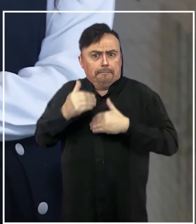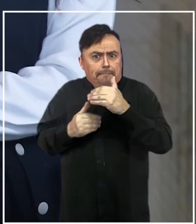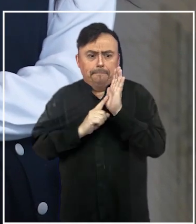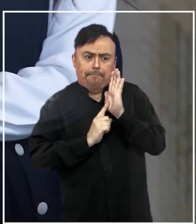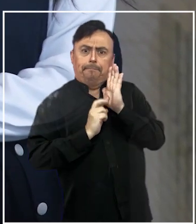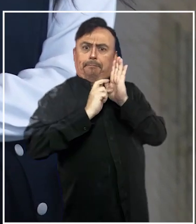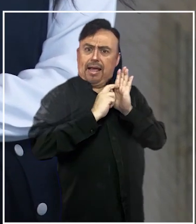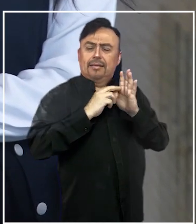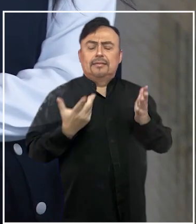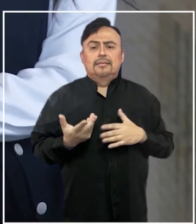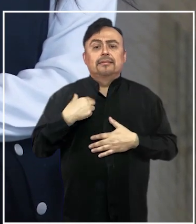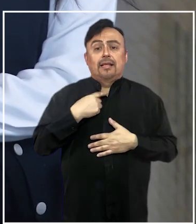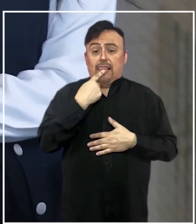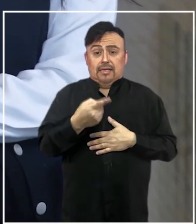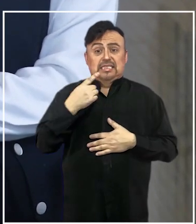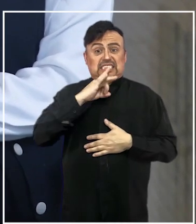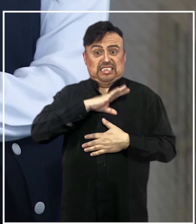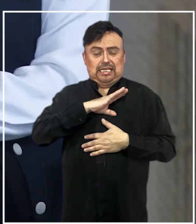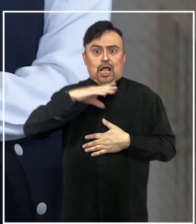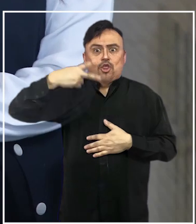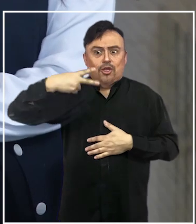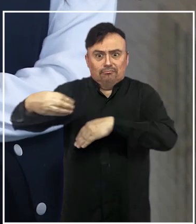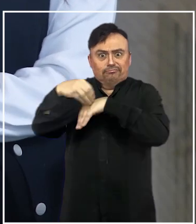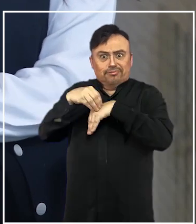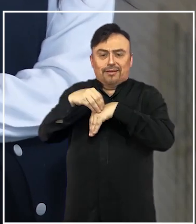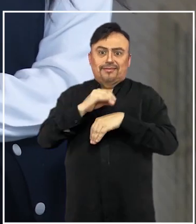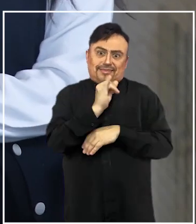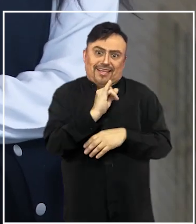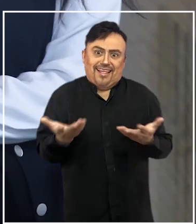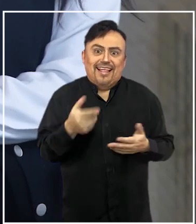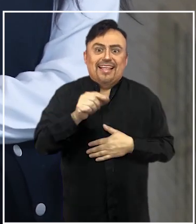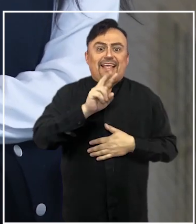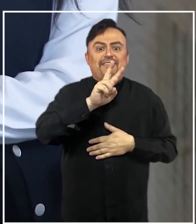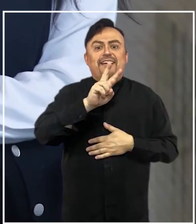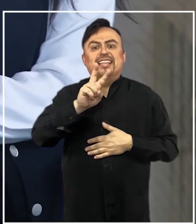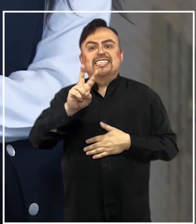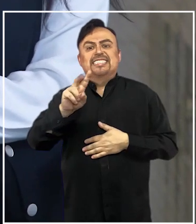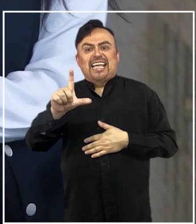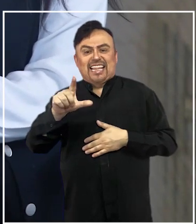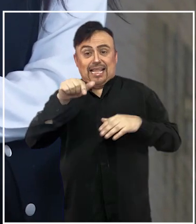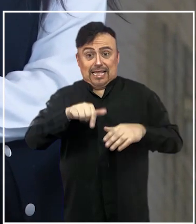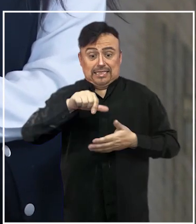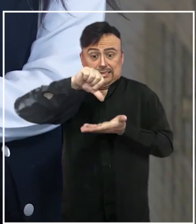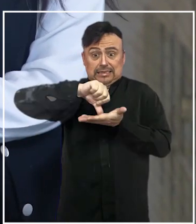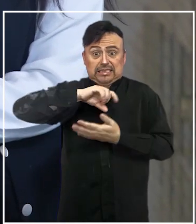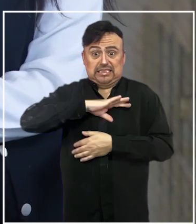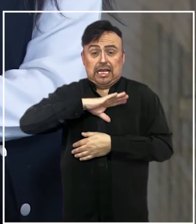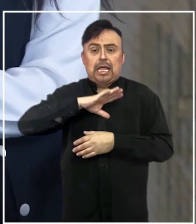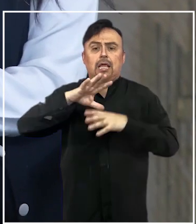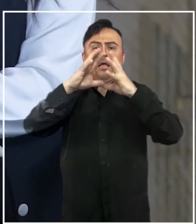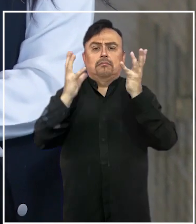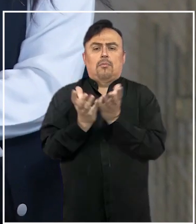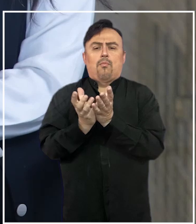mencionábamos en la introducción, Chile recibió la gran noticia, ¿cierto? De que el 2027 nuestra capital va a ser la sede mundial de las